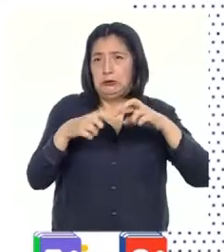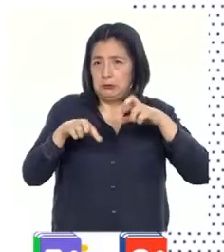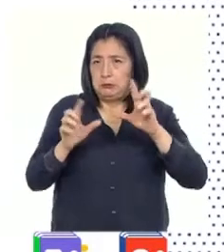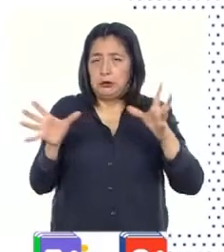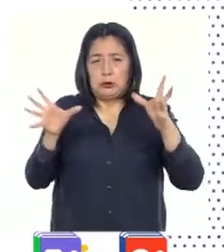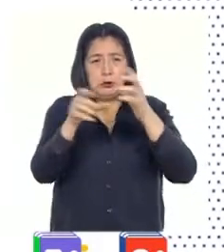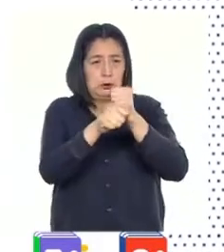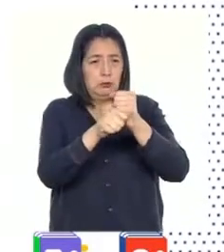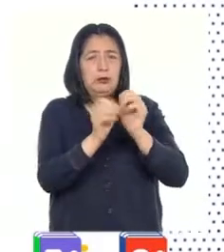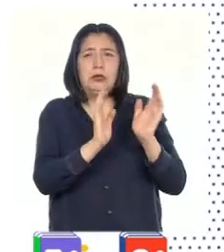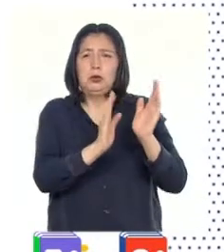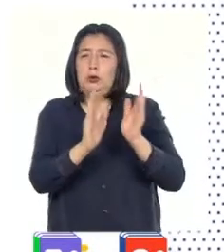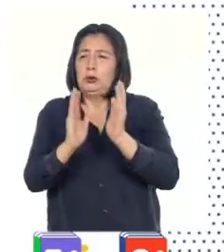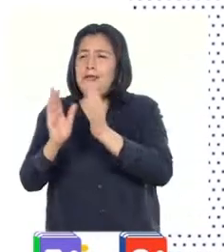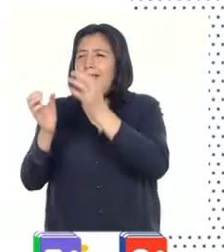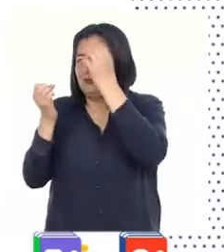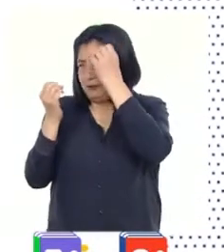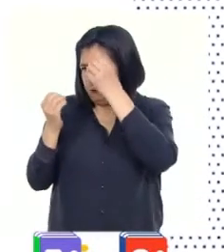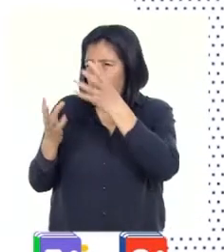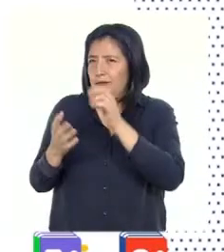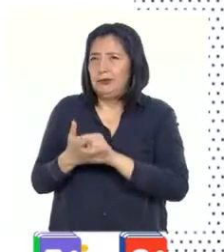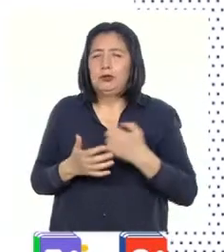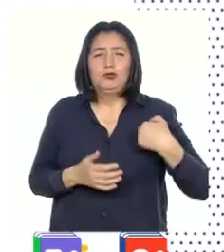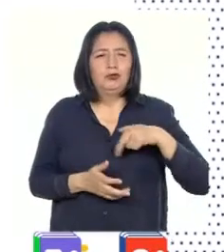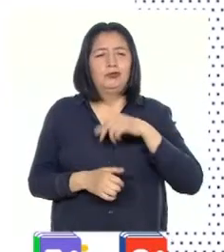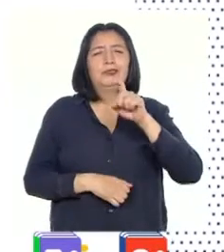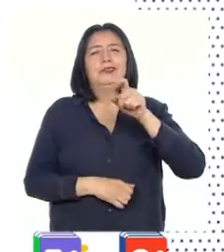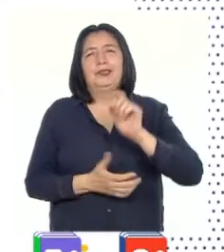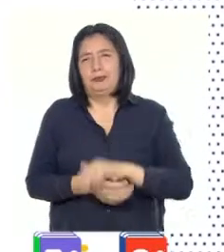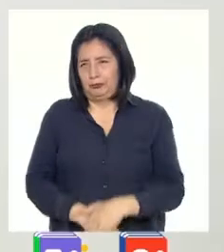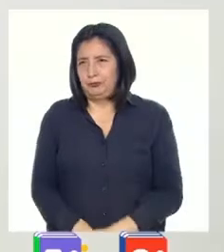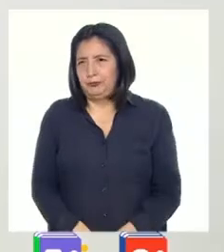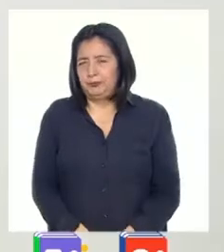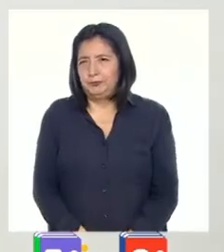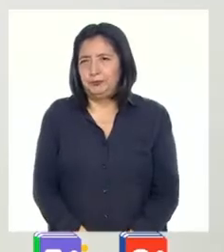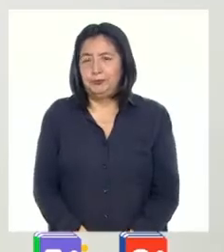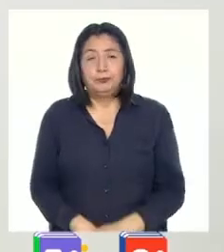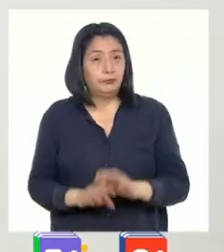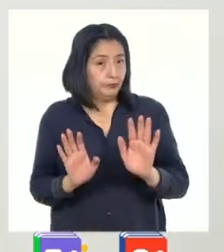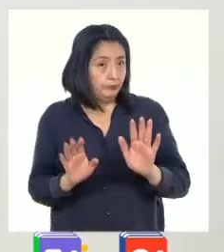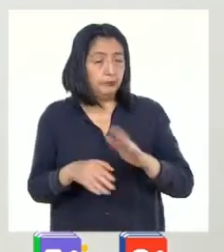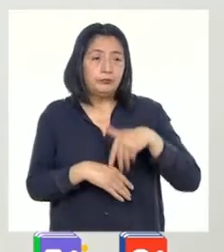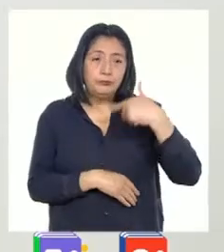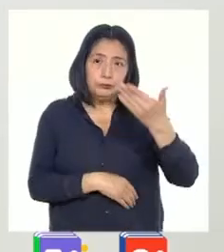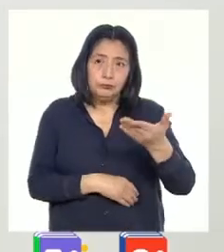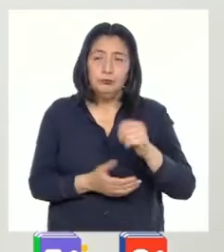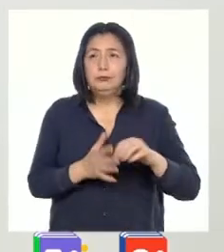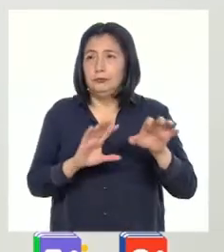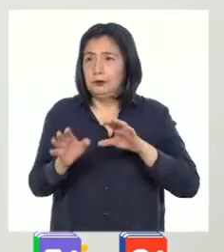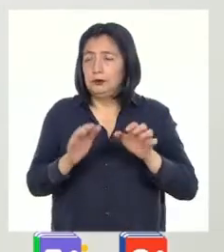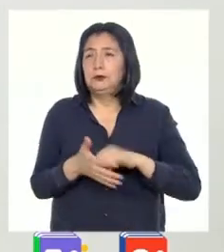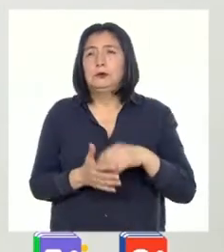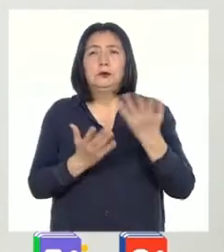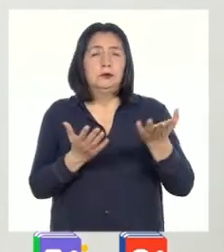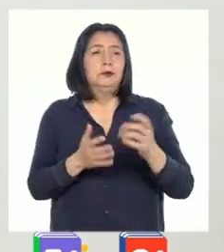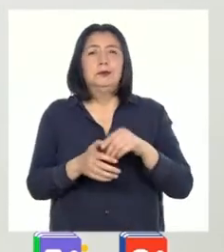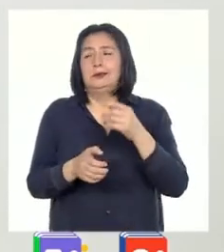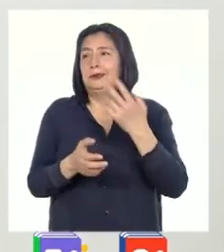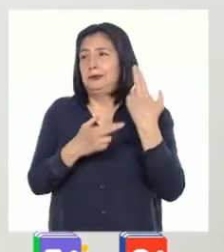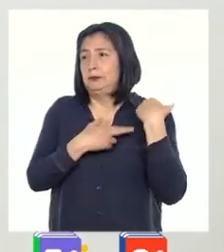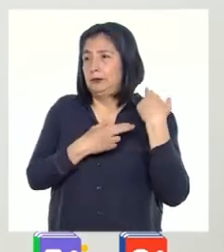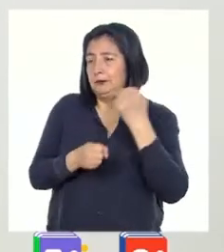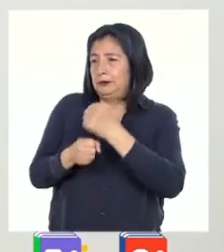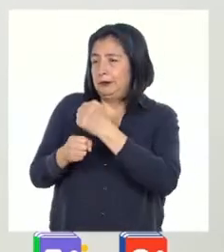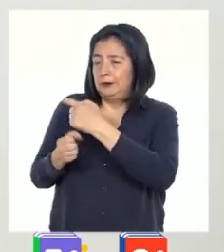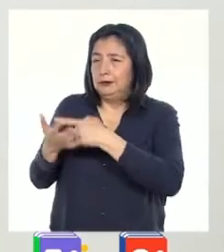resumir y ordenar la información que necesitamos recoger. Luego podremos hacer un organizador de tareas